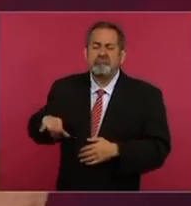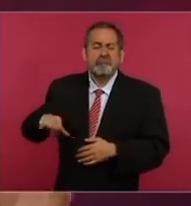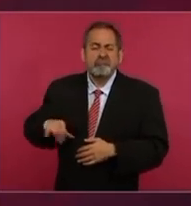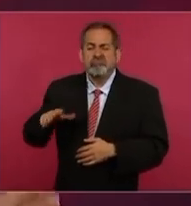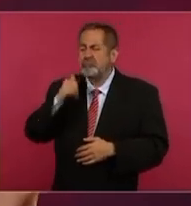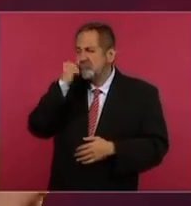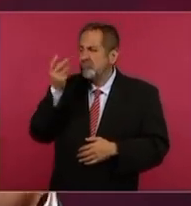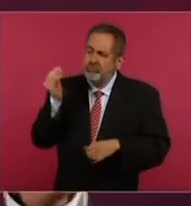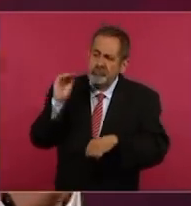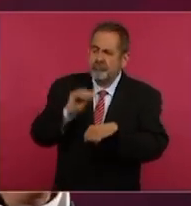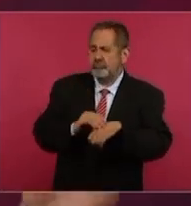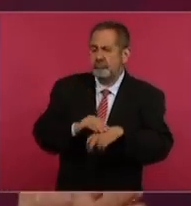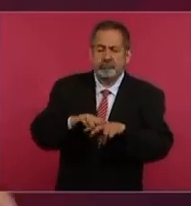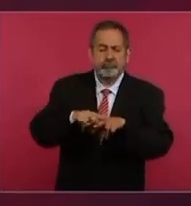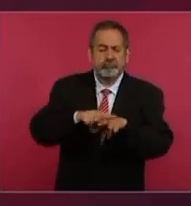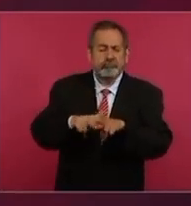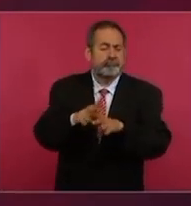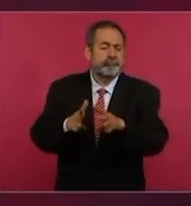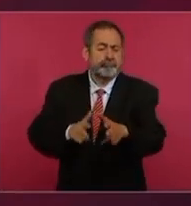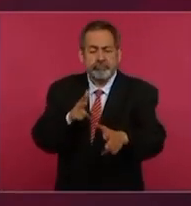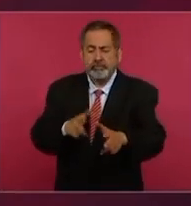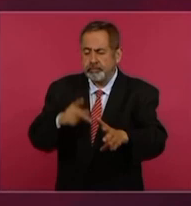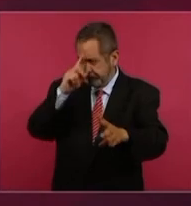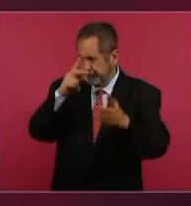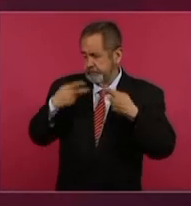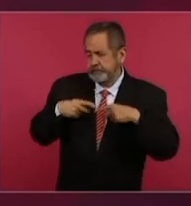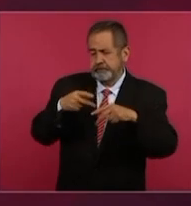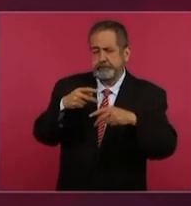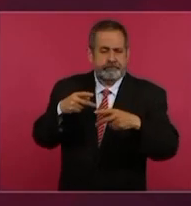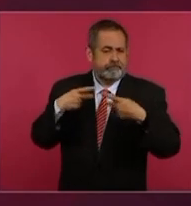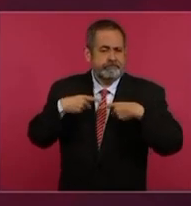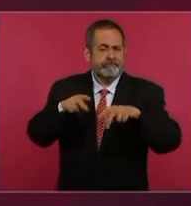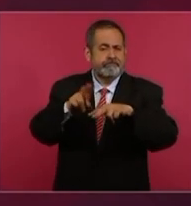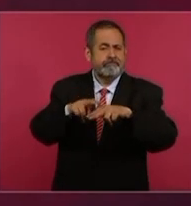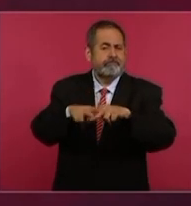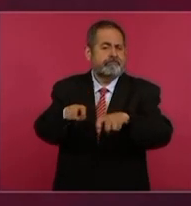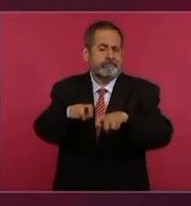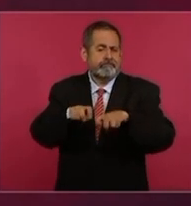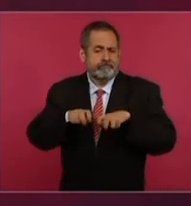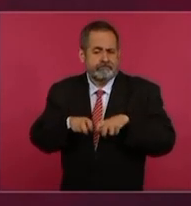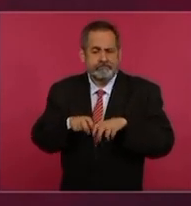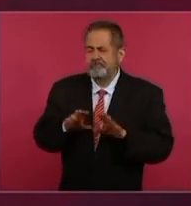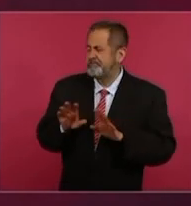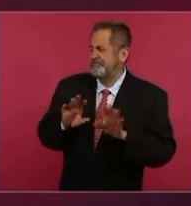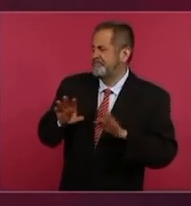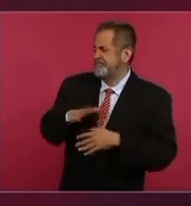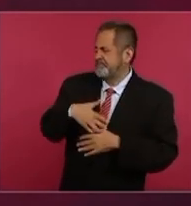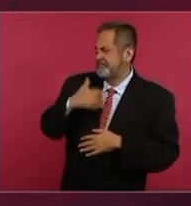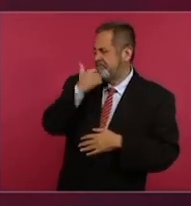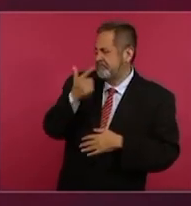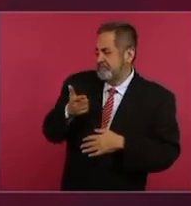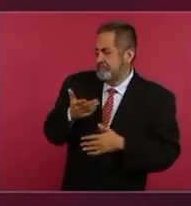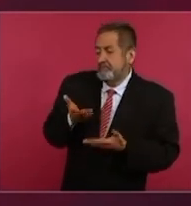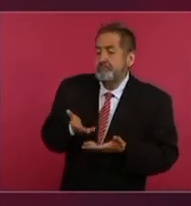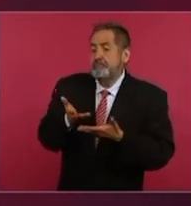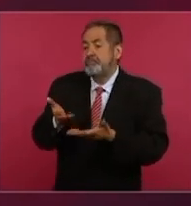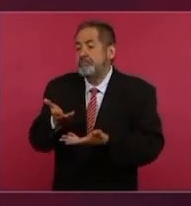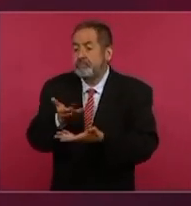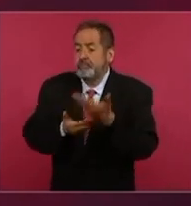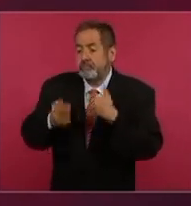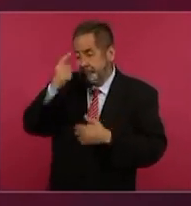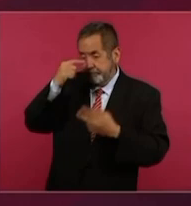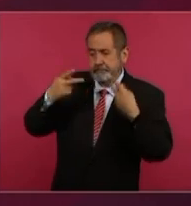participar en otorgar el servicio de trenes de